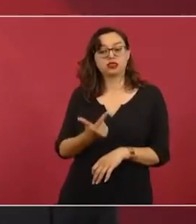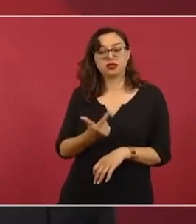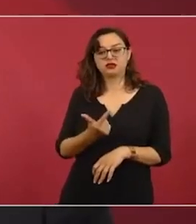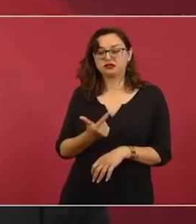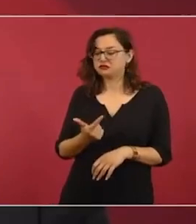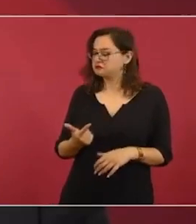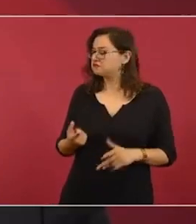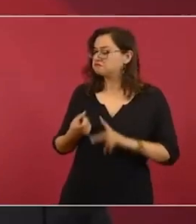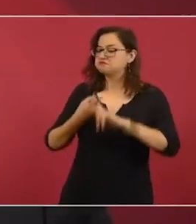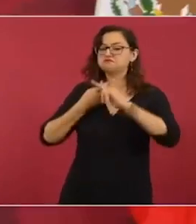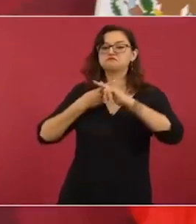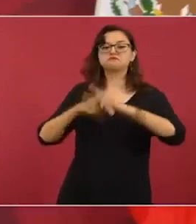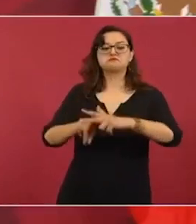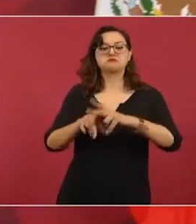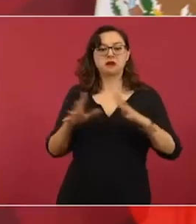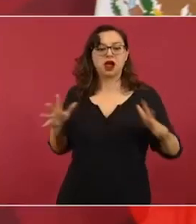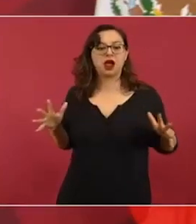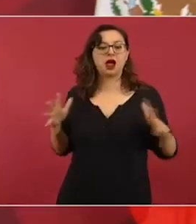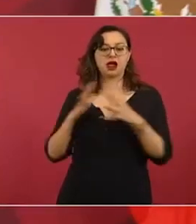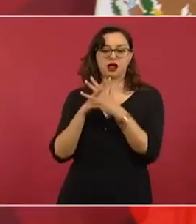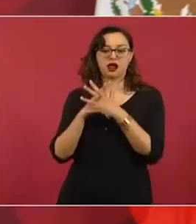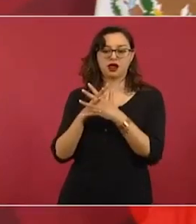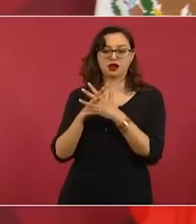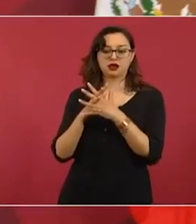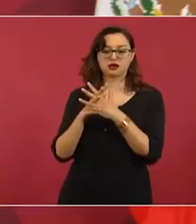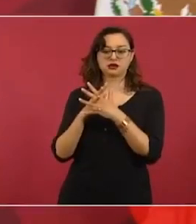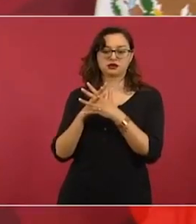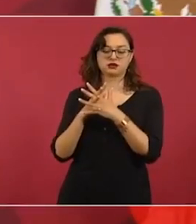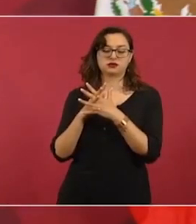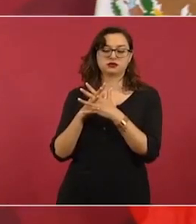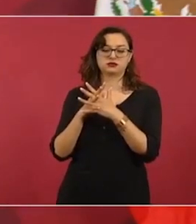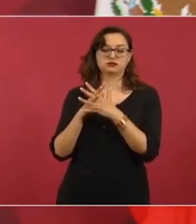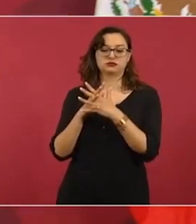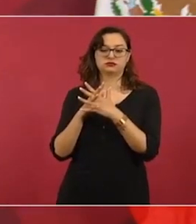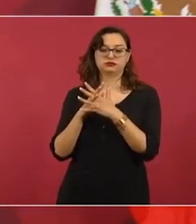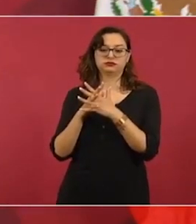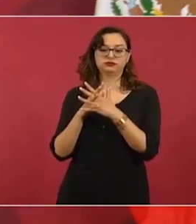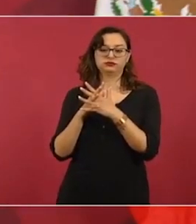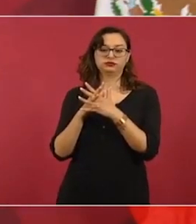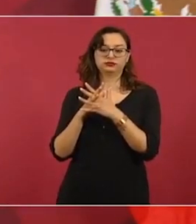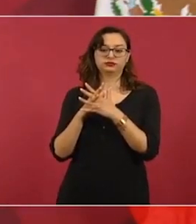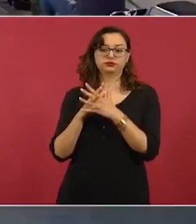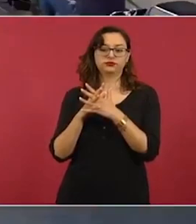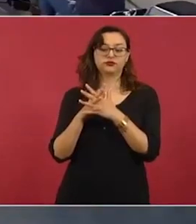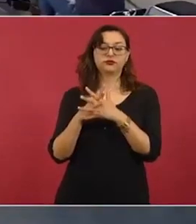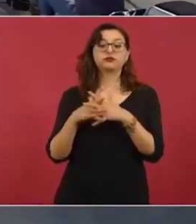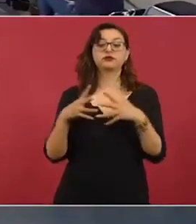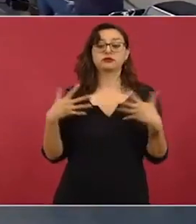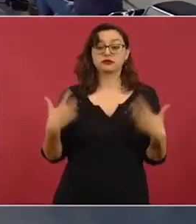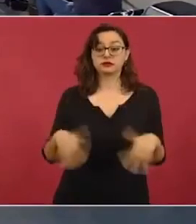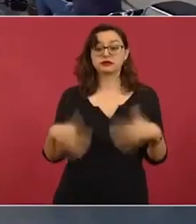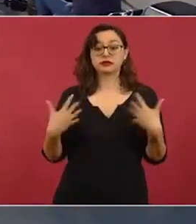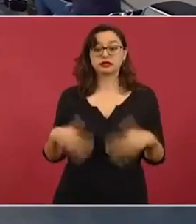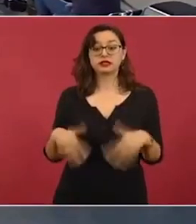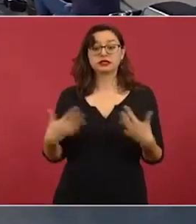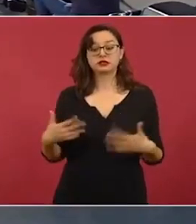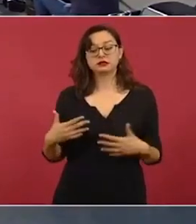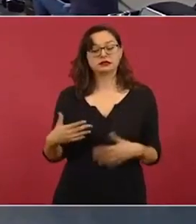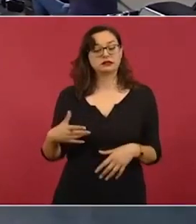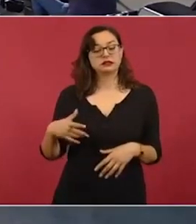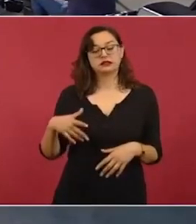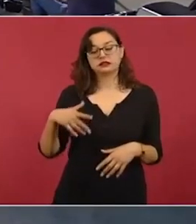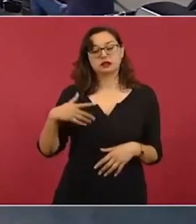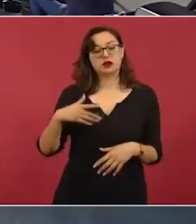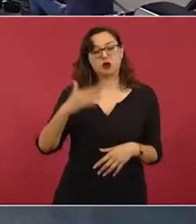declaran la guerra desde Washington. Y es un gran zarpazo porque nos quitan la